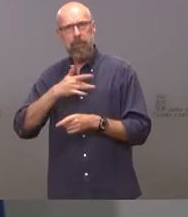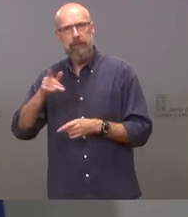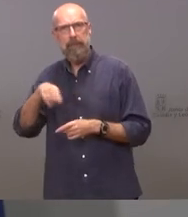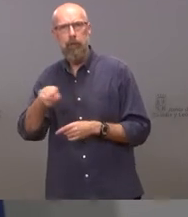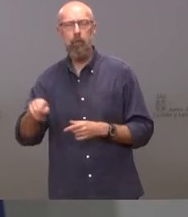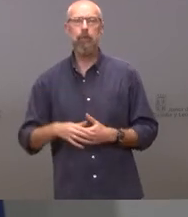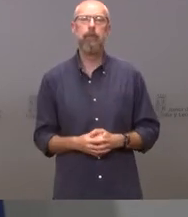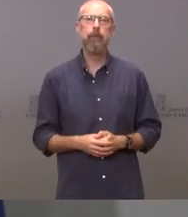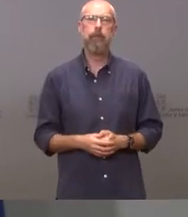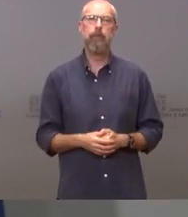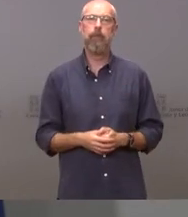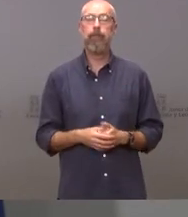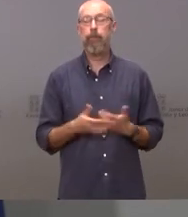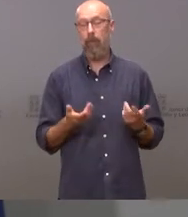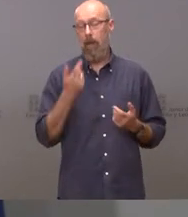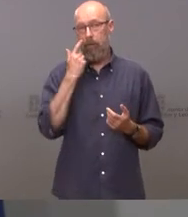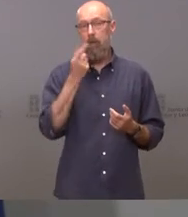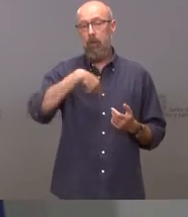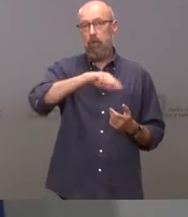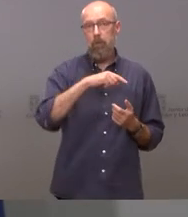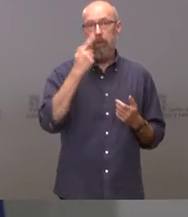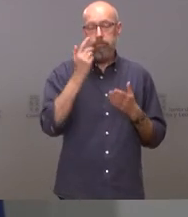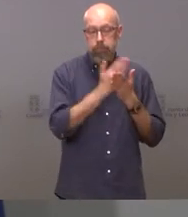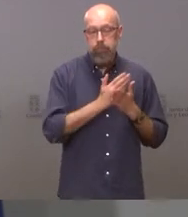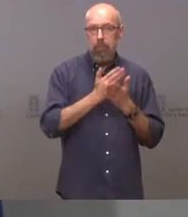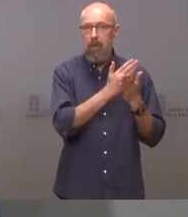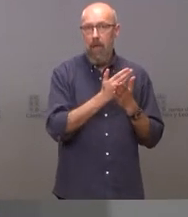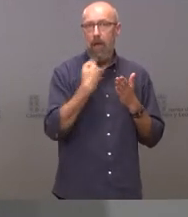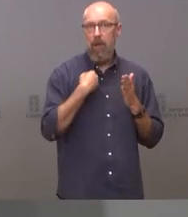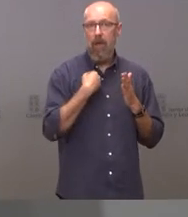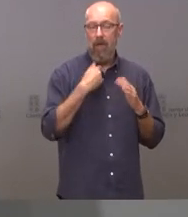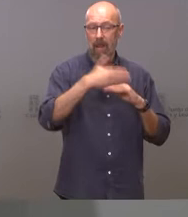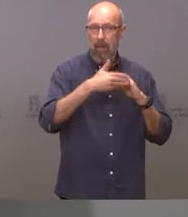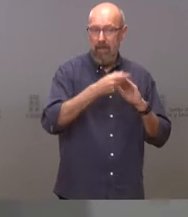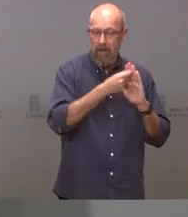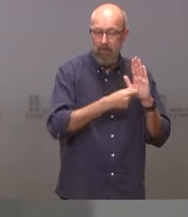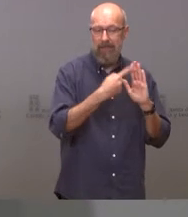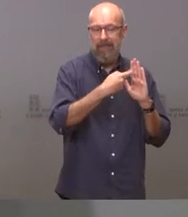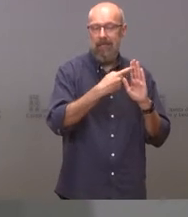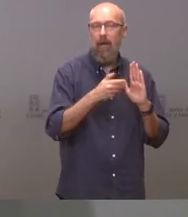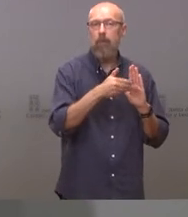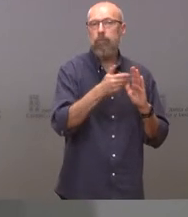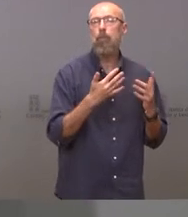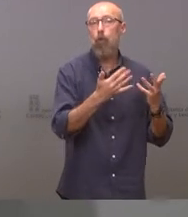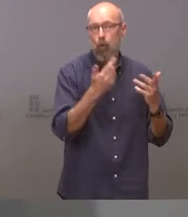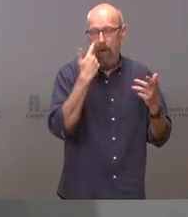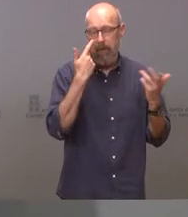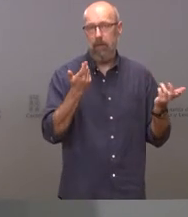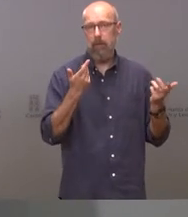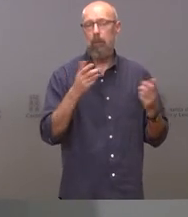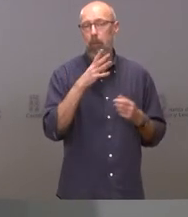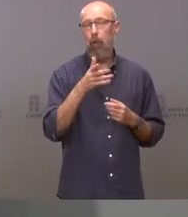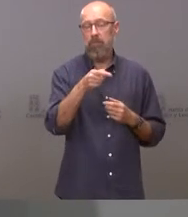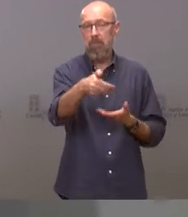nos vamos a plantear eliminar estas restricciones lo antes posible. Yo creo que es una petición